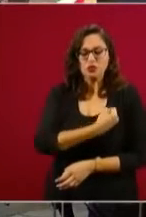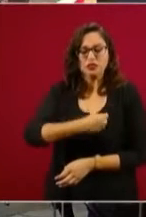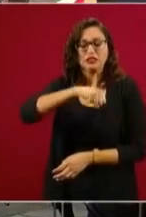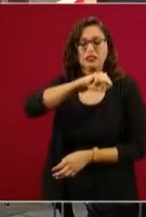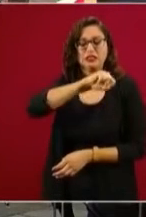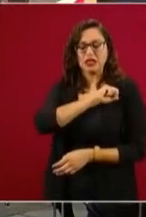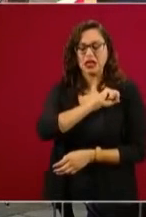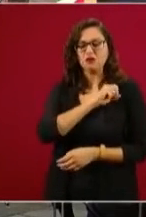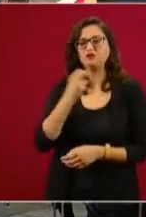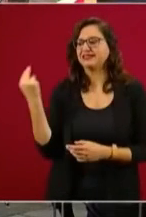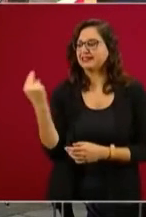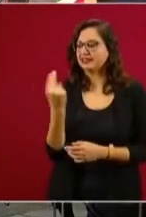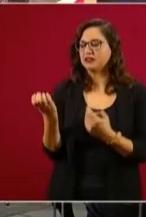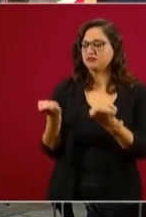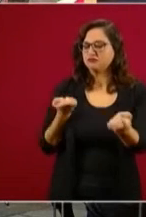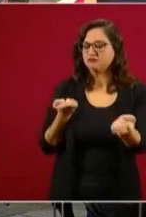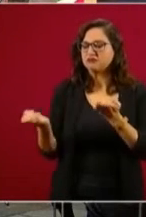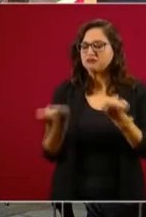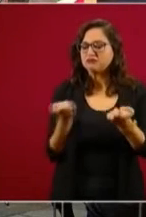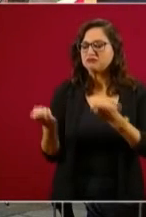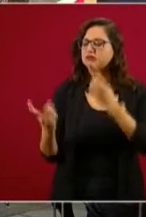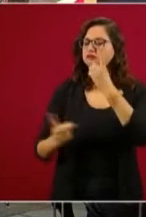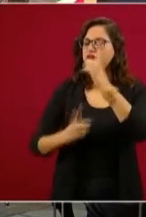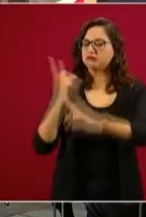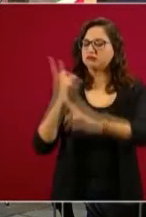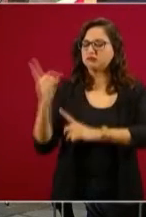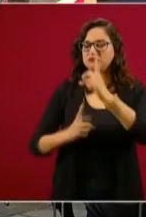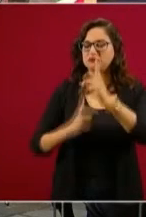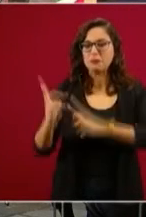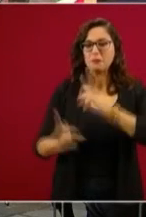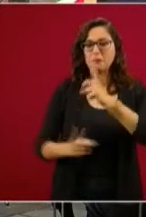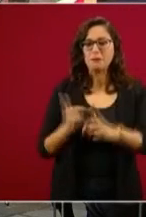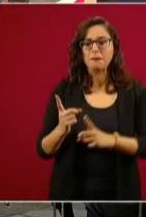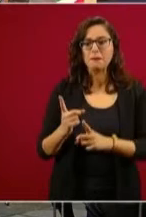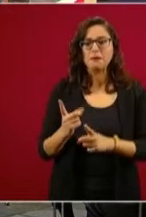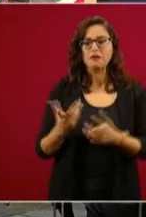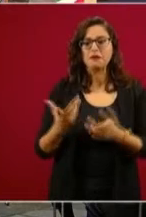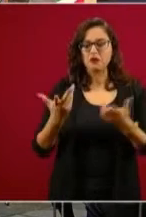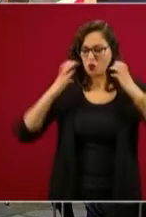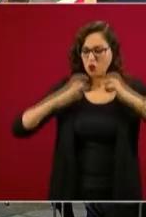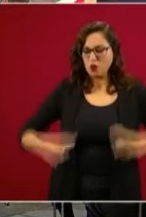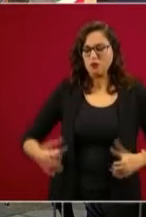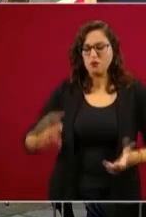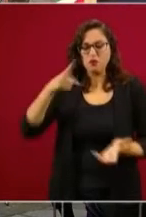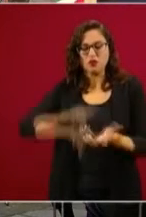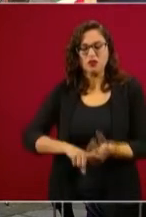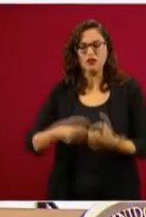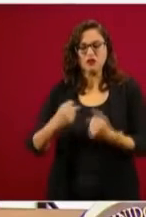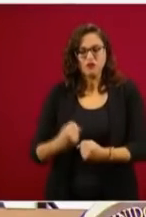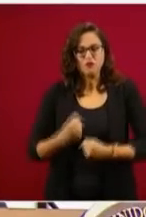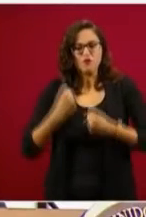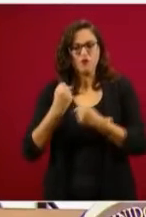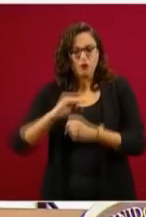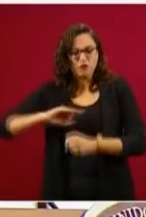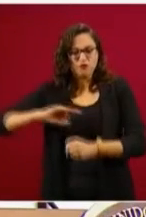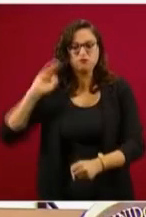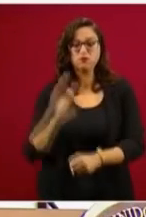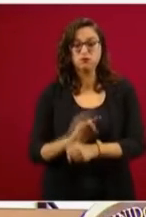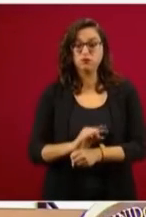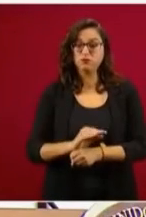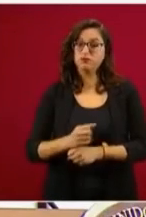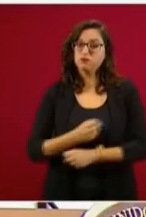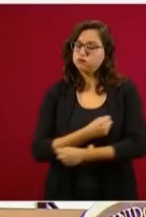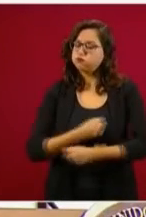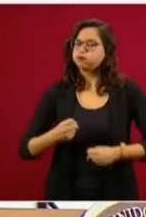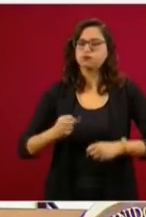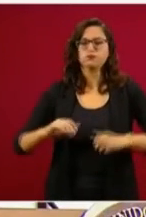generales, podemos decir que cumplió, dio cifras como cualquier otro informe que quizás la gente no esperaba eso, quizás la gente no esperaba